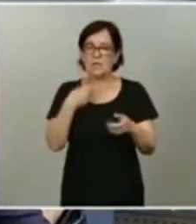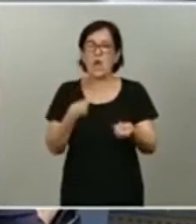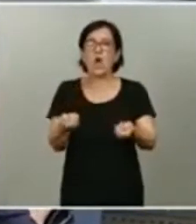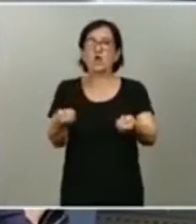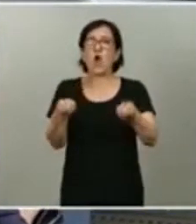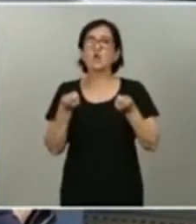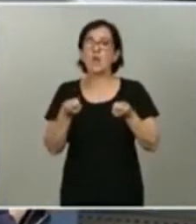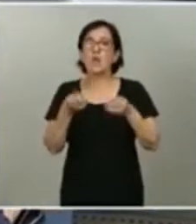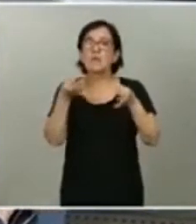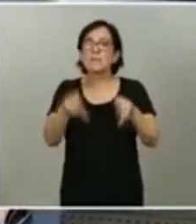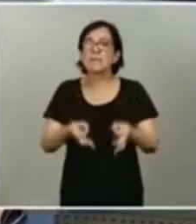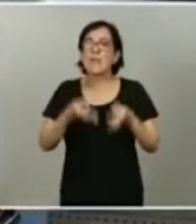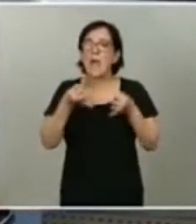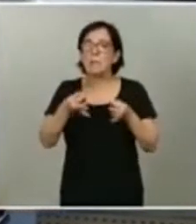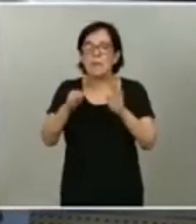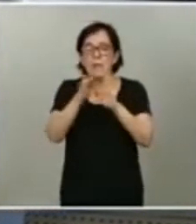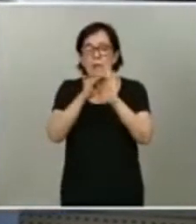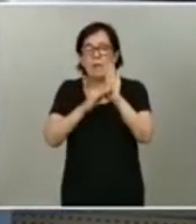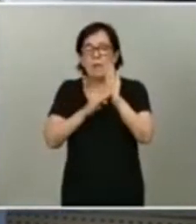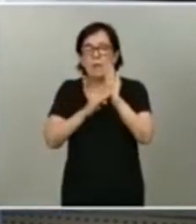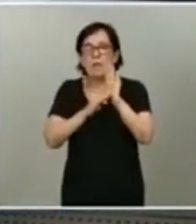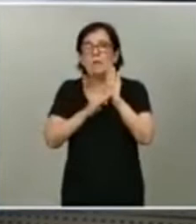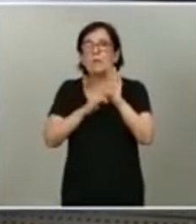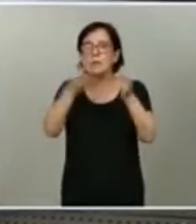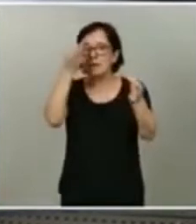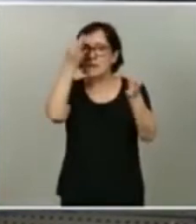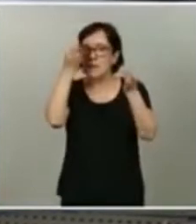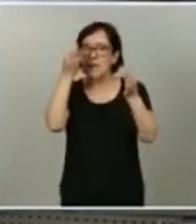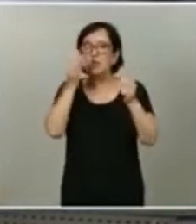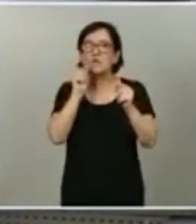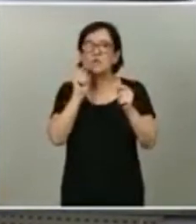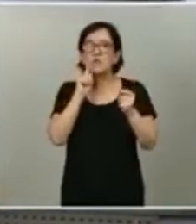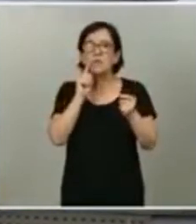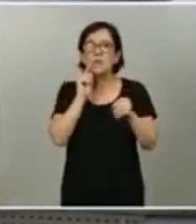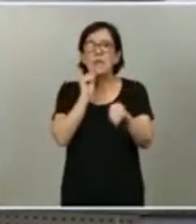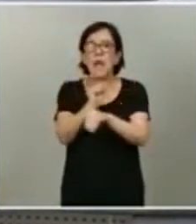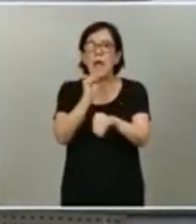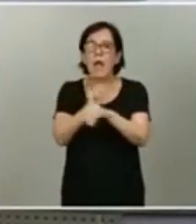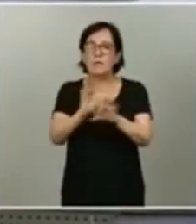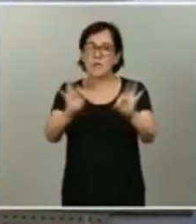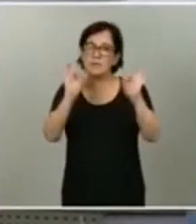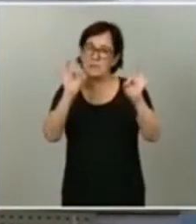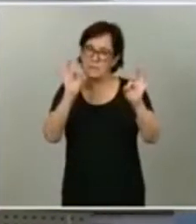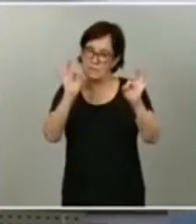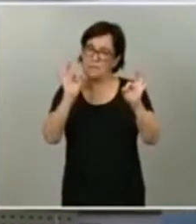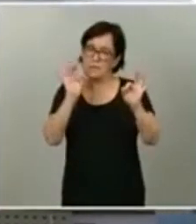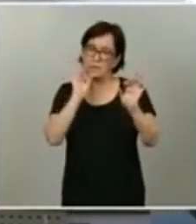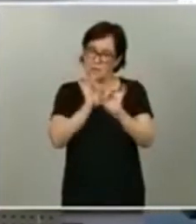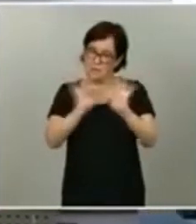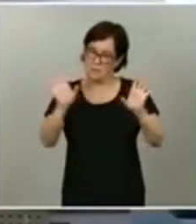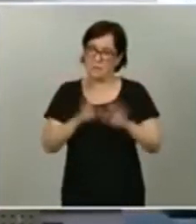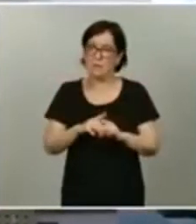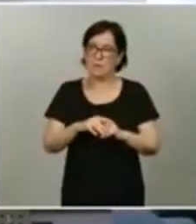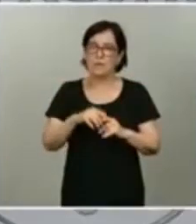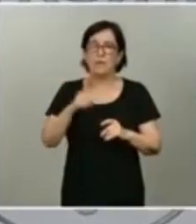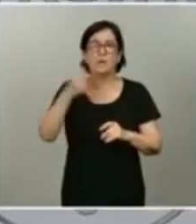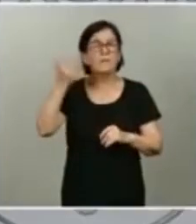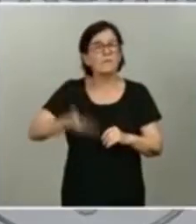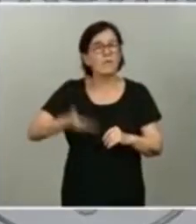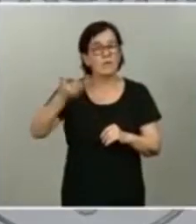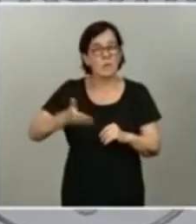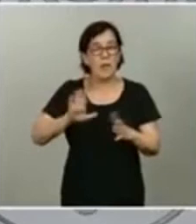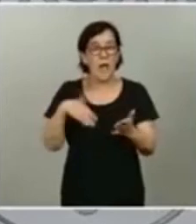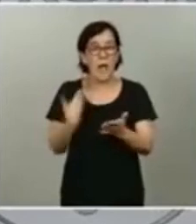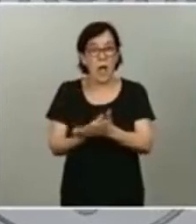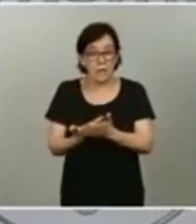bajo estos criterios de alerta y bajo estos criterios de especial cautela. Es fundamental que hasta que ocurra